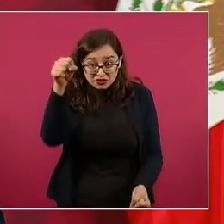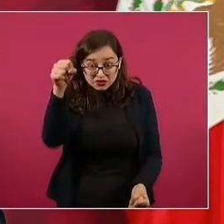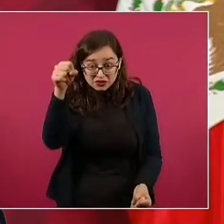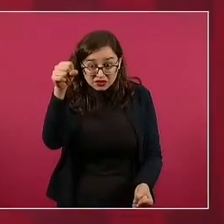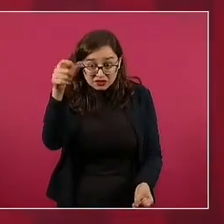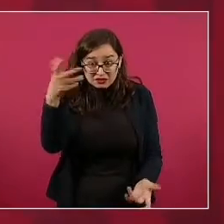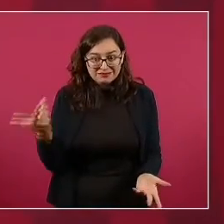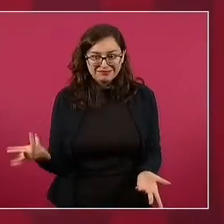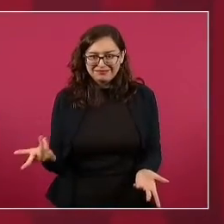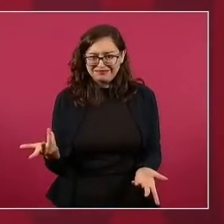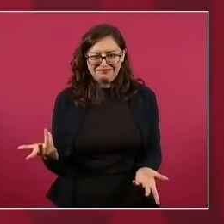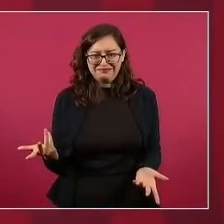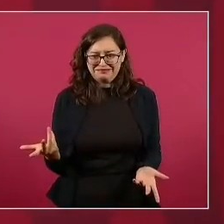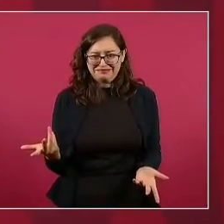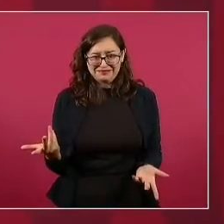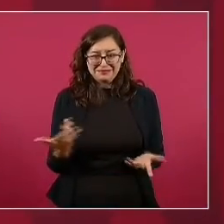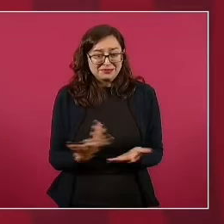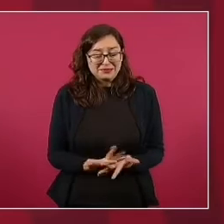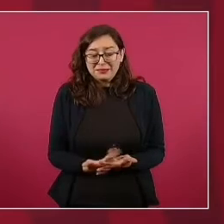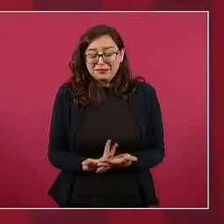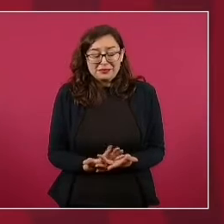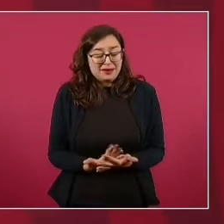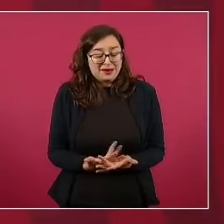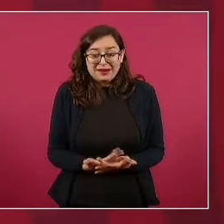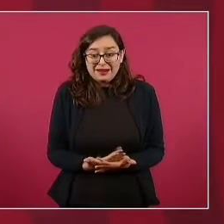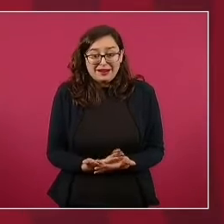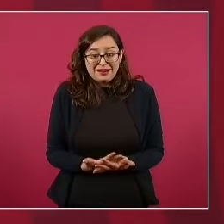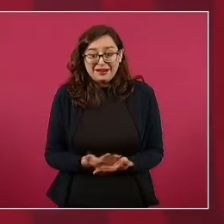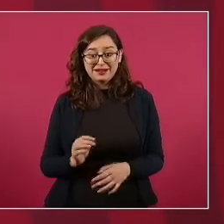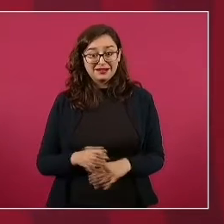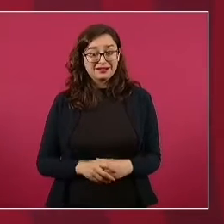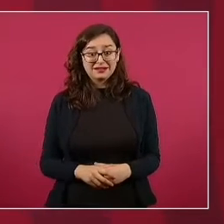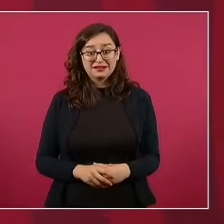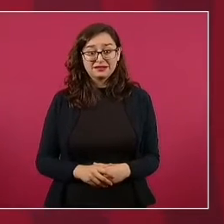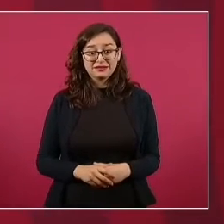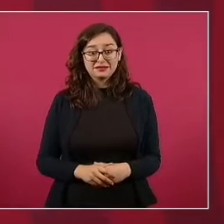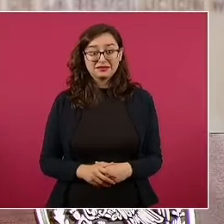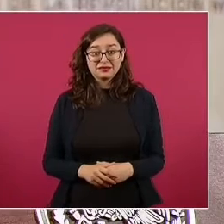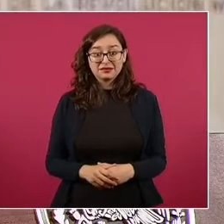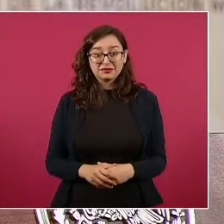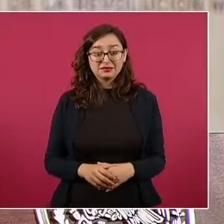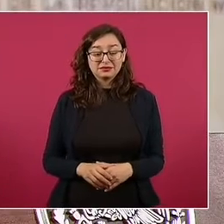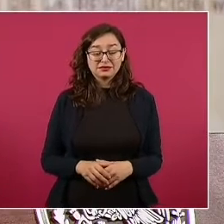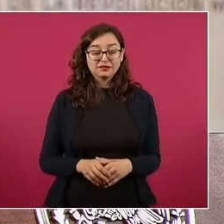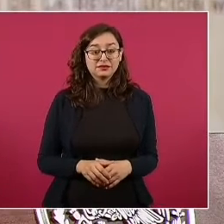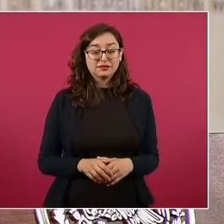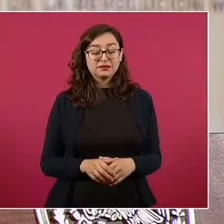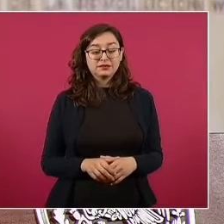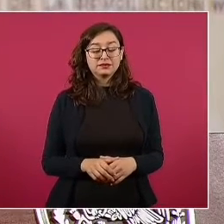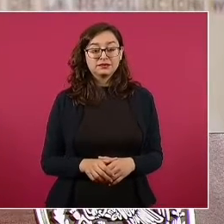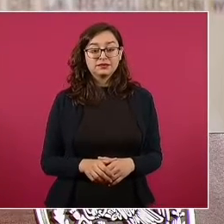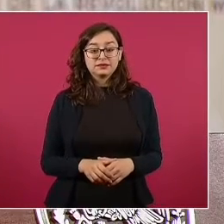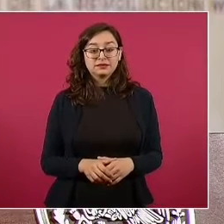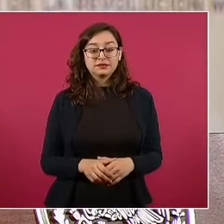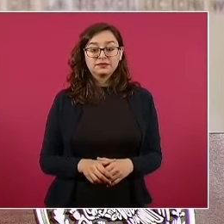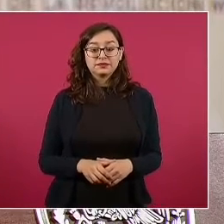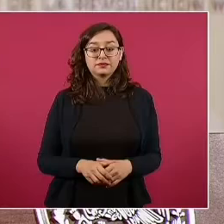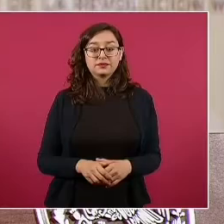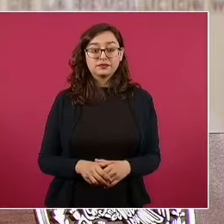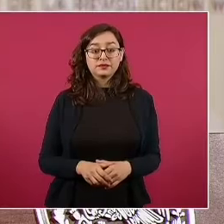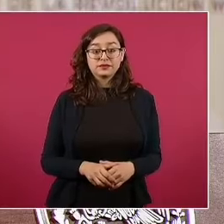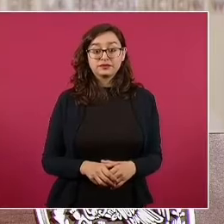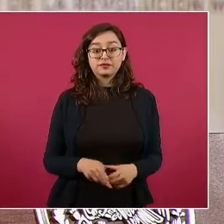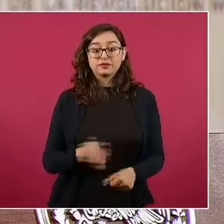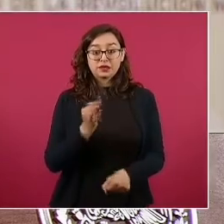a esperar. Y aprovecho para transmitir